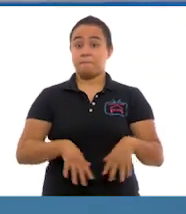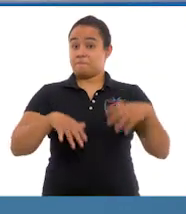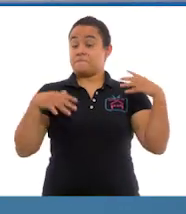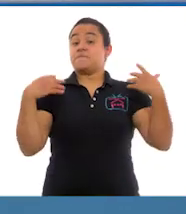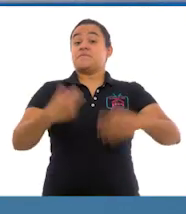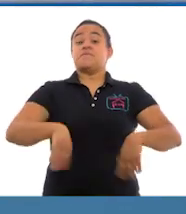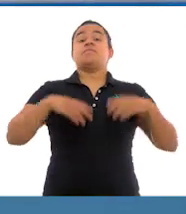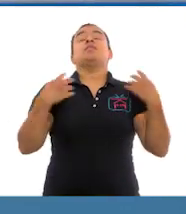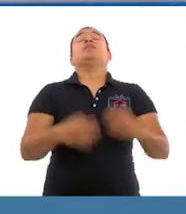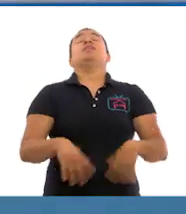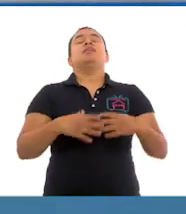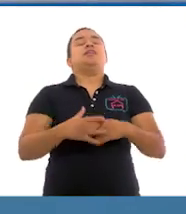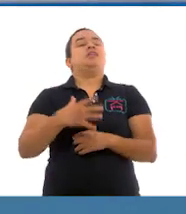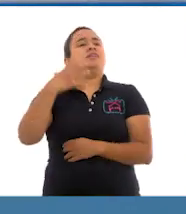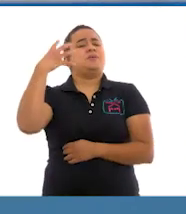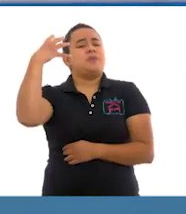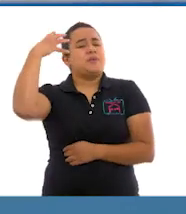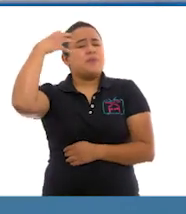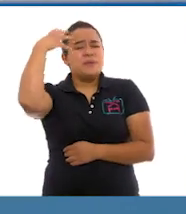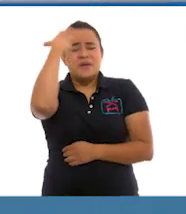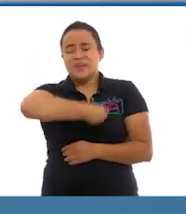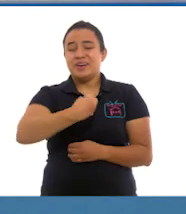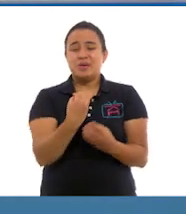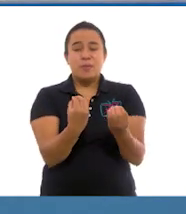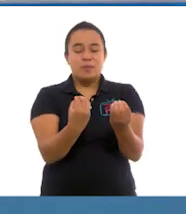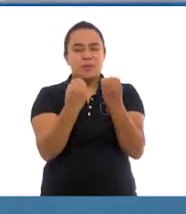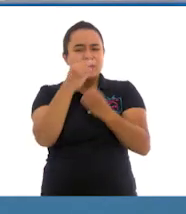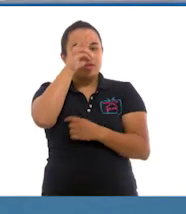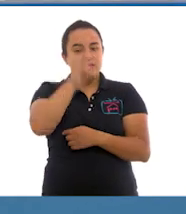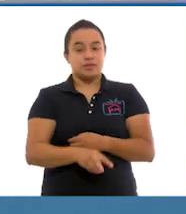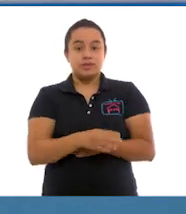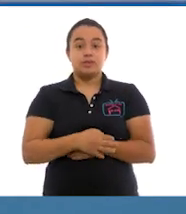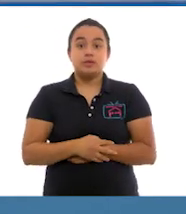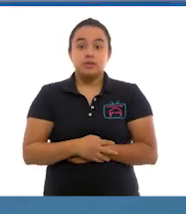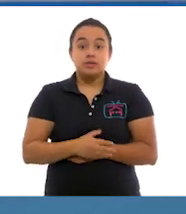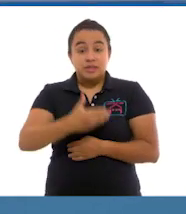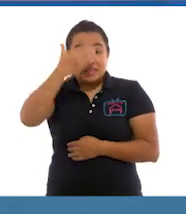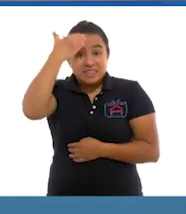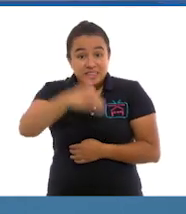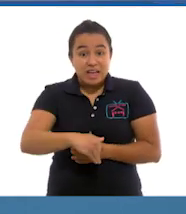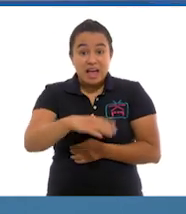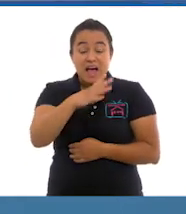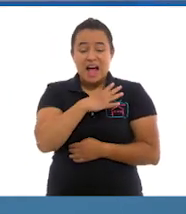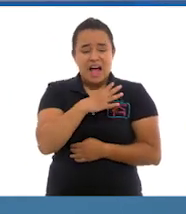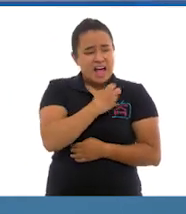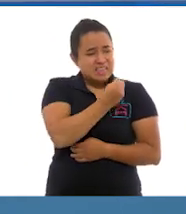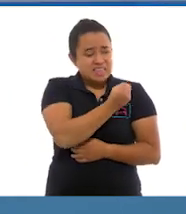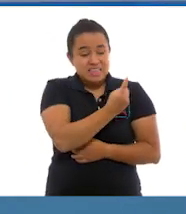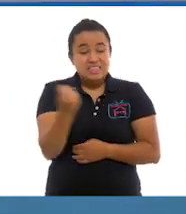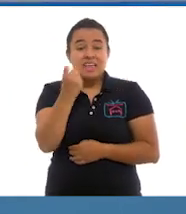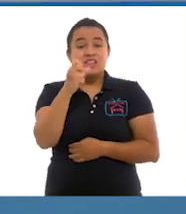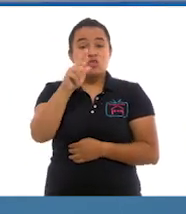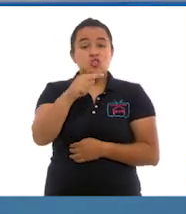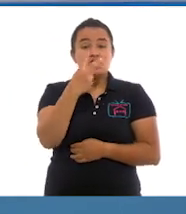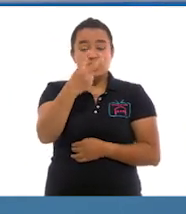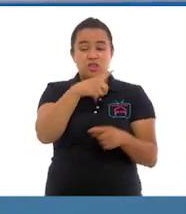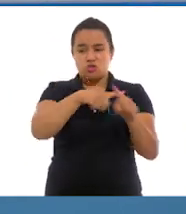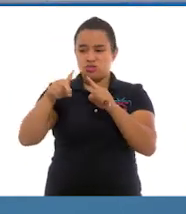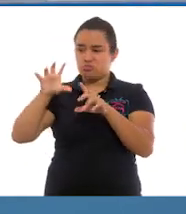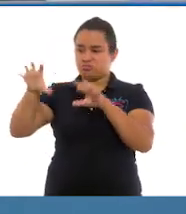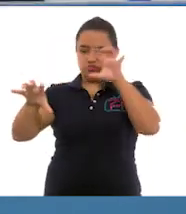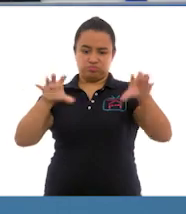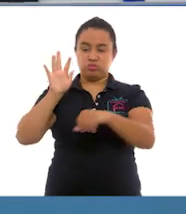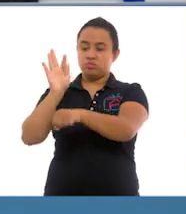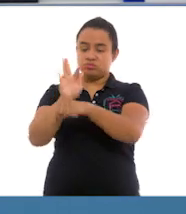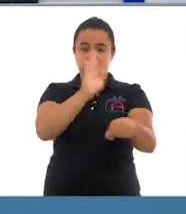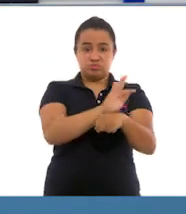¡Ay, cuánta belleza, maestra! Y es genial saber que tenemos 182 áreas protegidas en